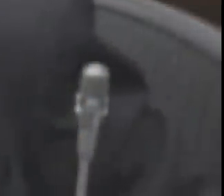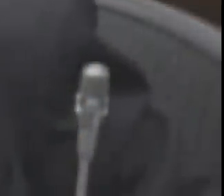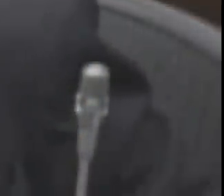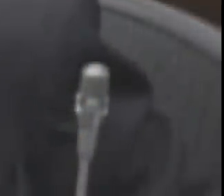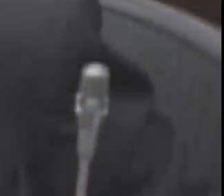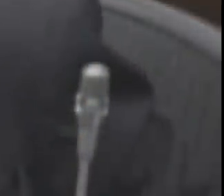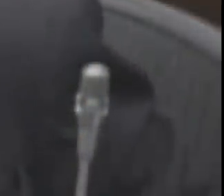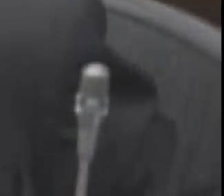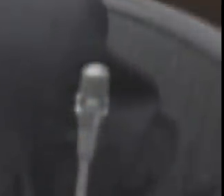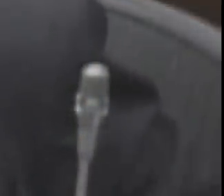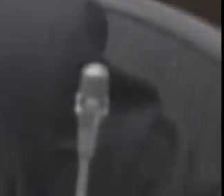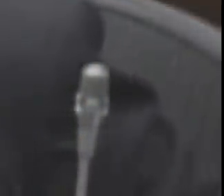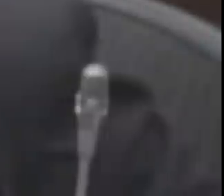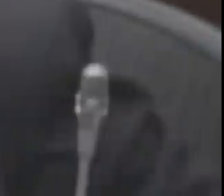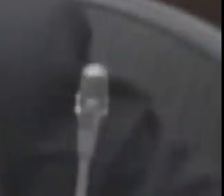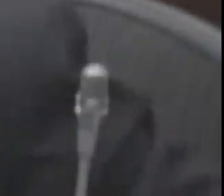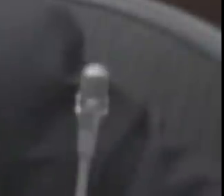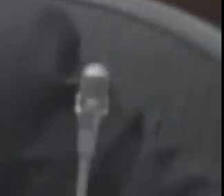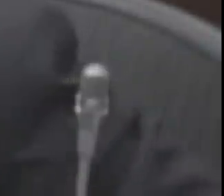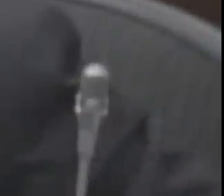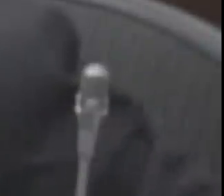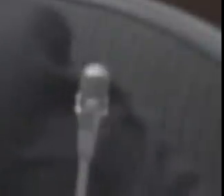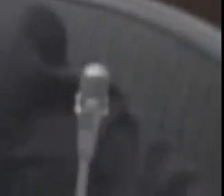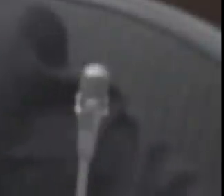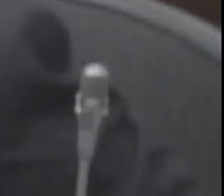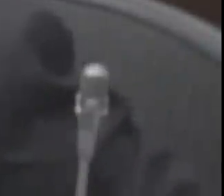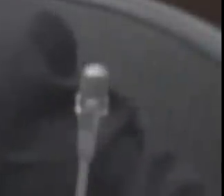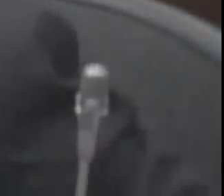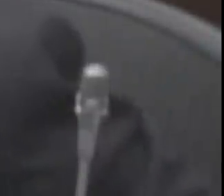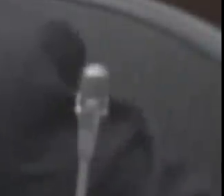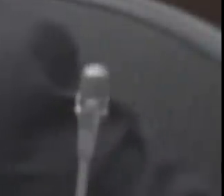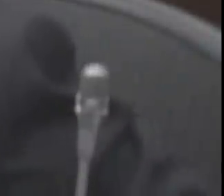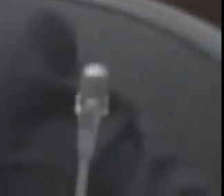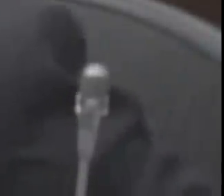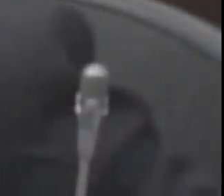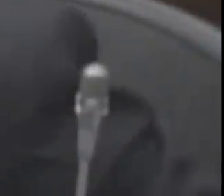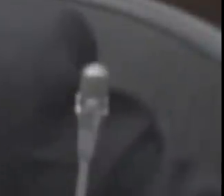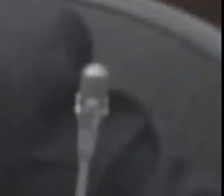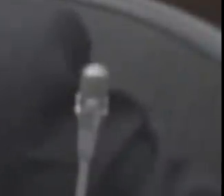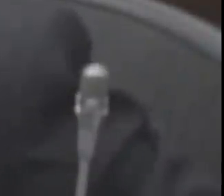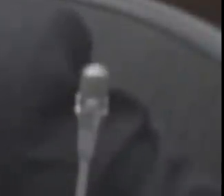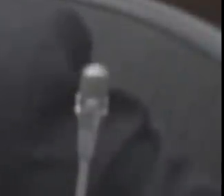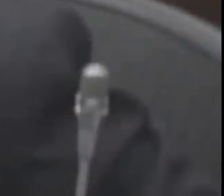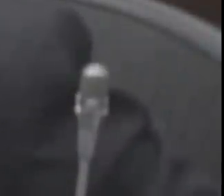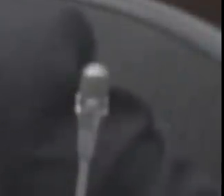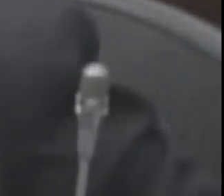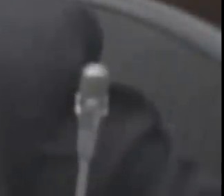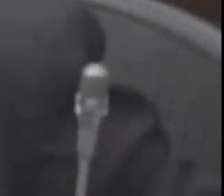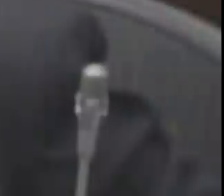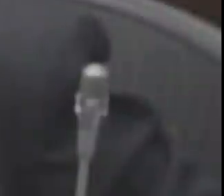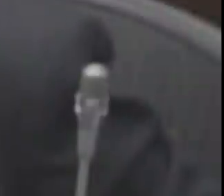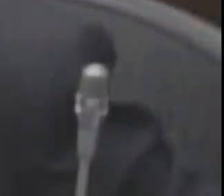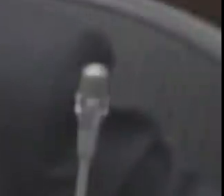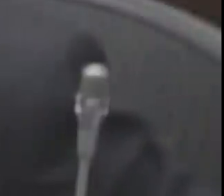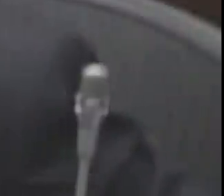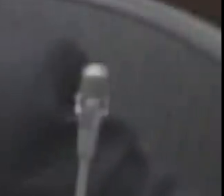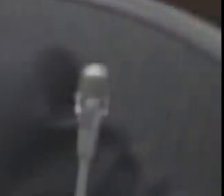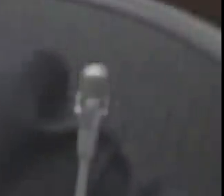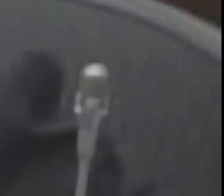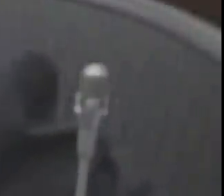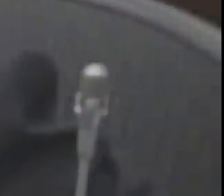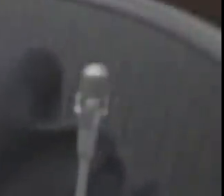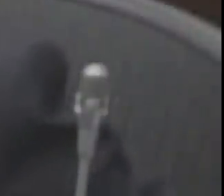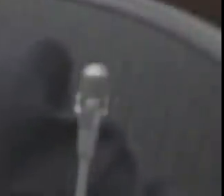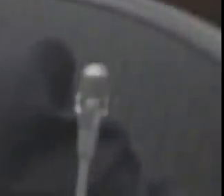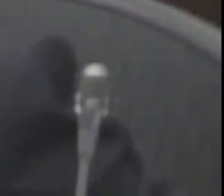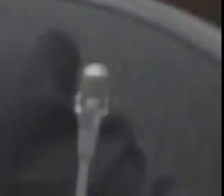conclusión de que él era un buen esposo o una buena esposa, porque no nos dejó claro cuál era la situación, pero que no era